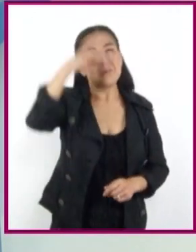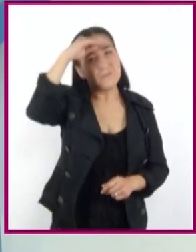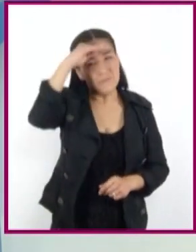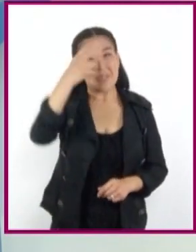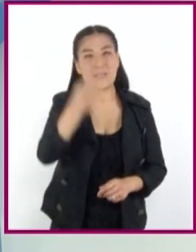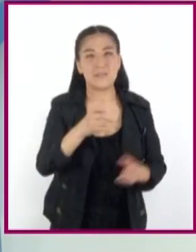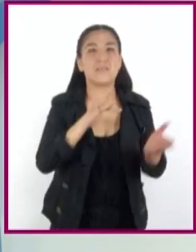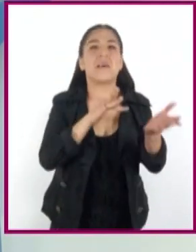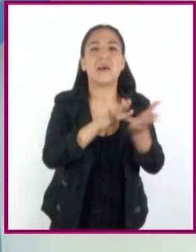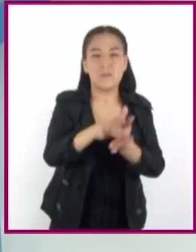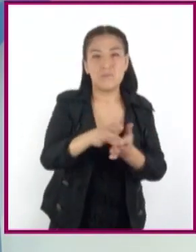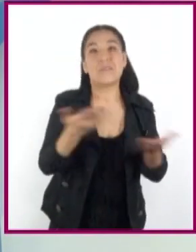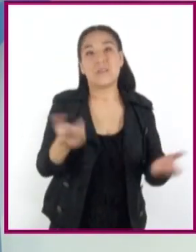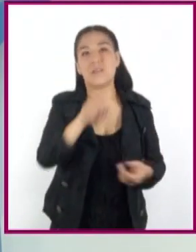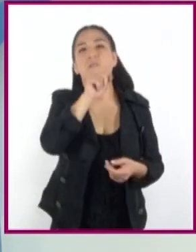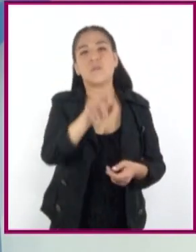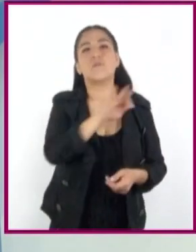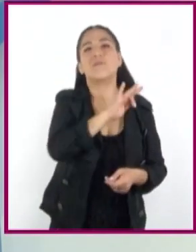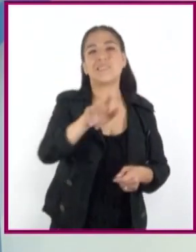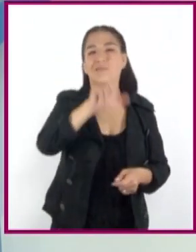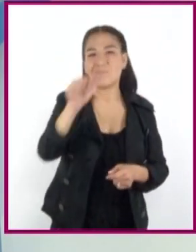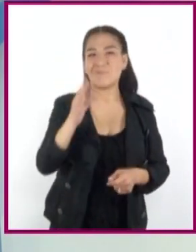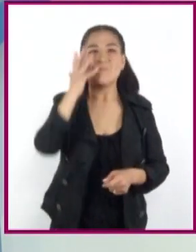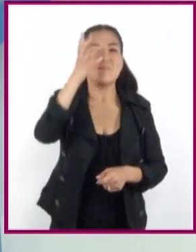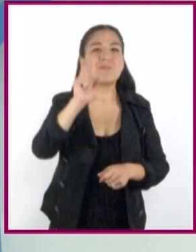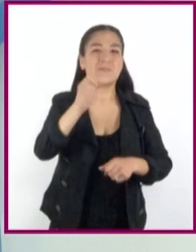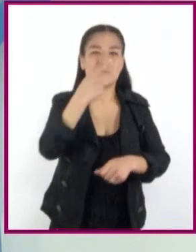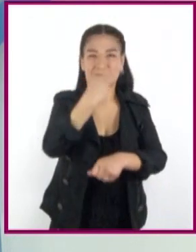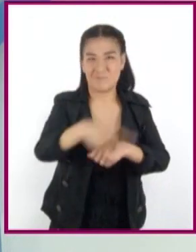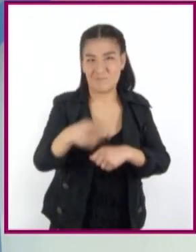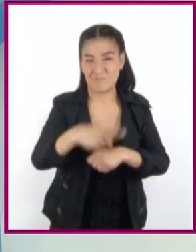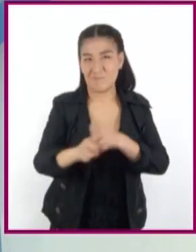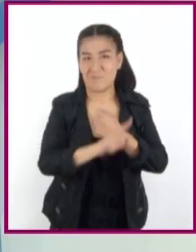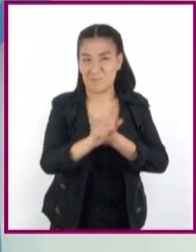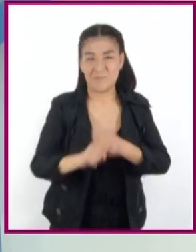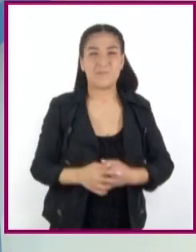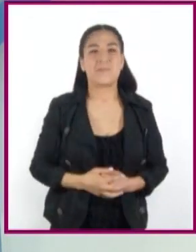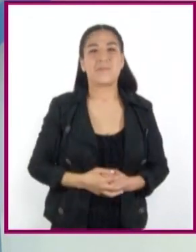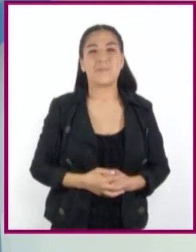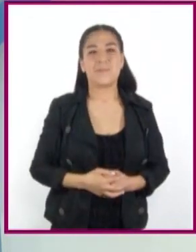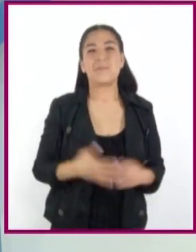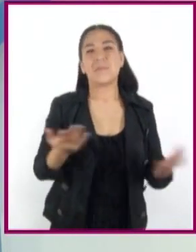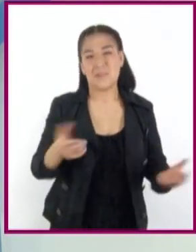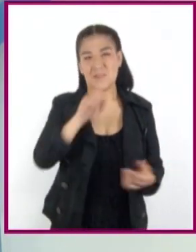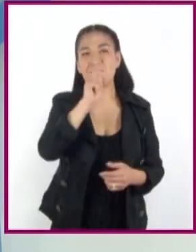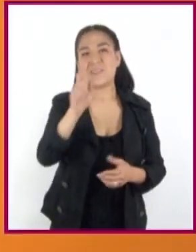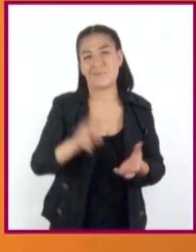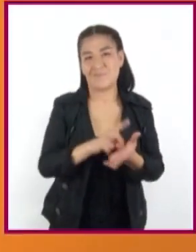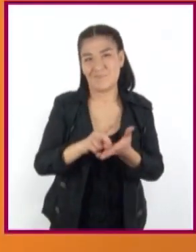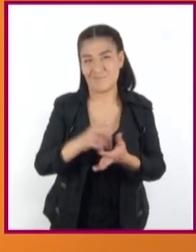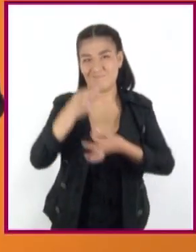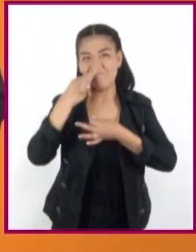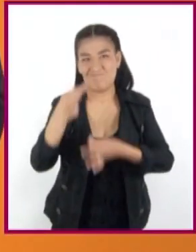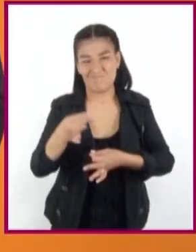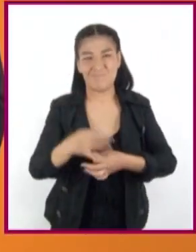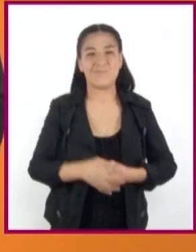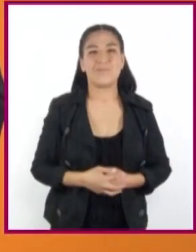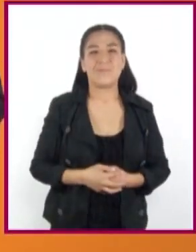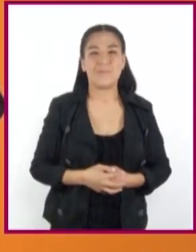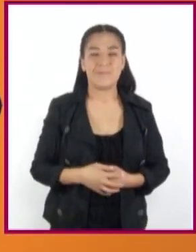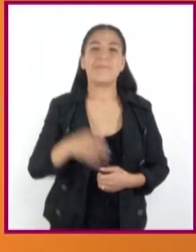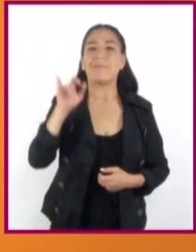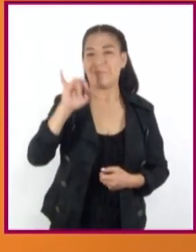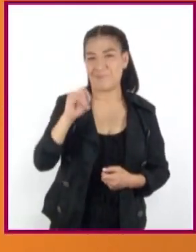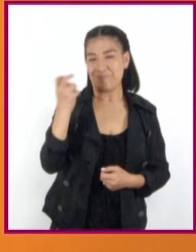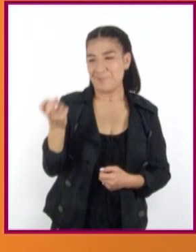apoyar o por el contrario exponer a situaciones de riesgo, como es el caso de las adicciones. Así